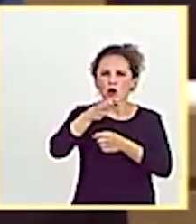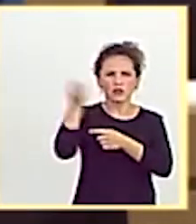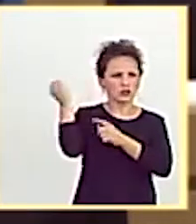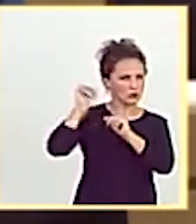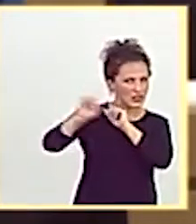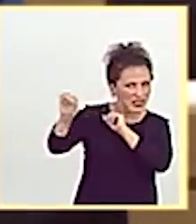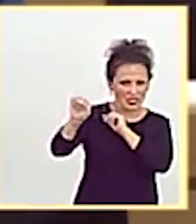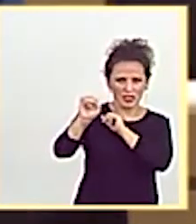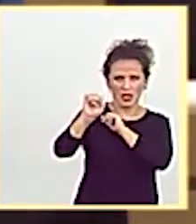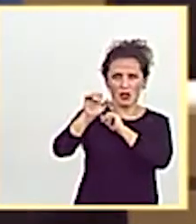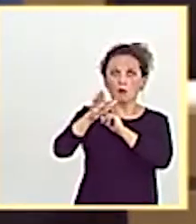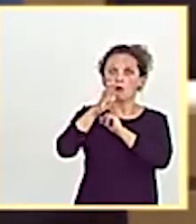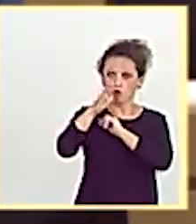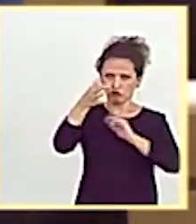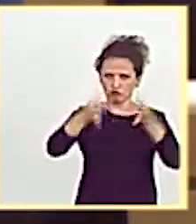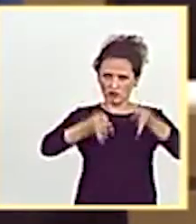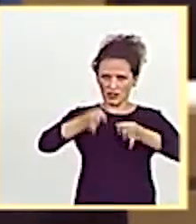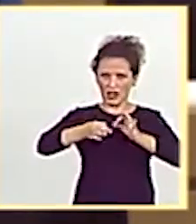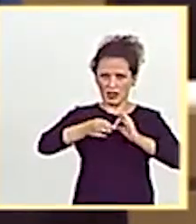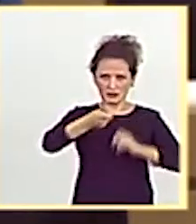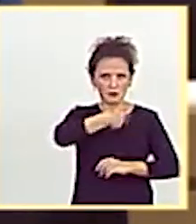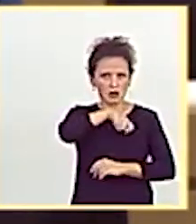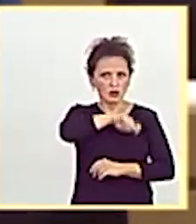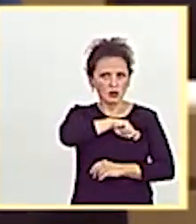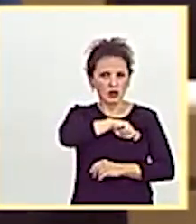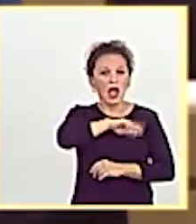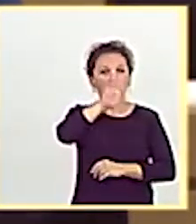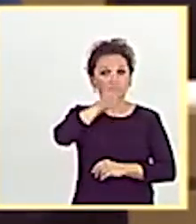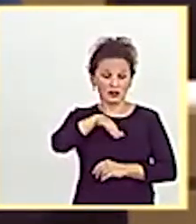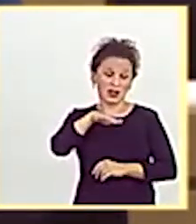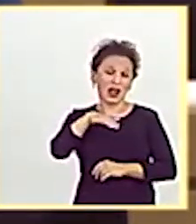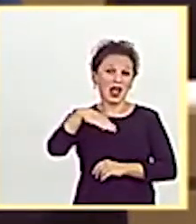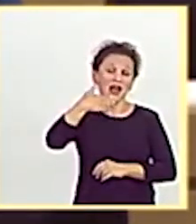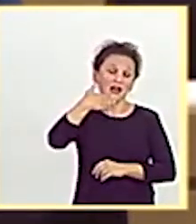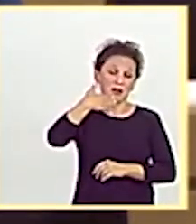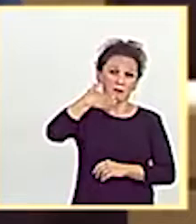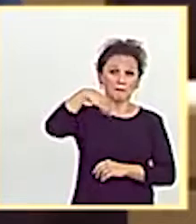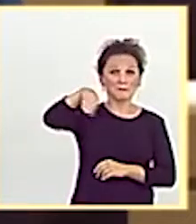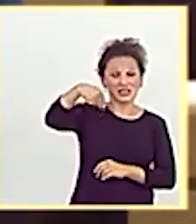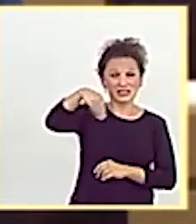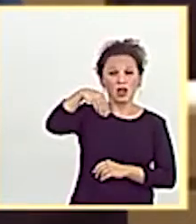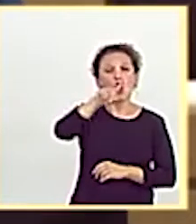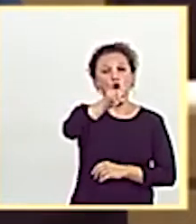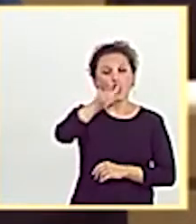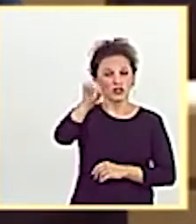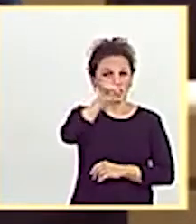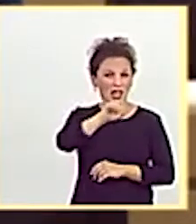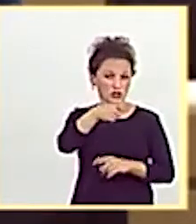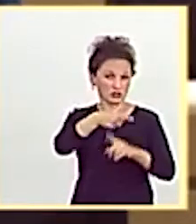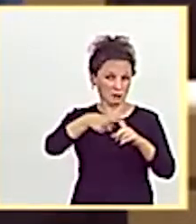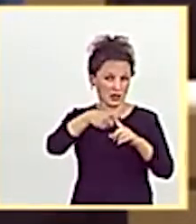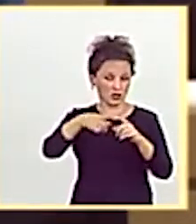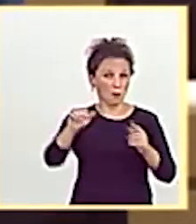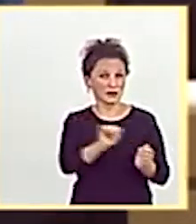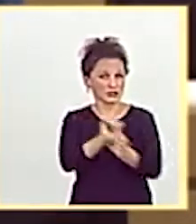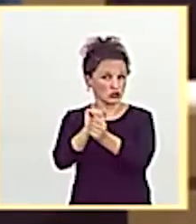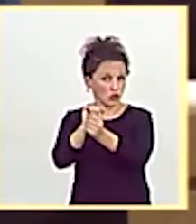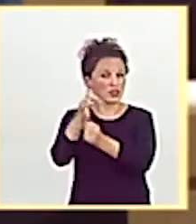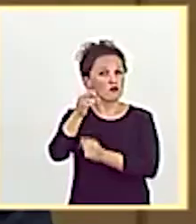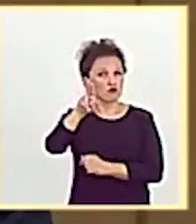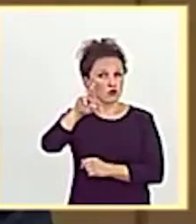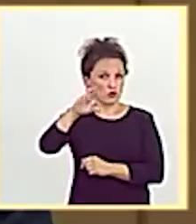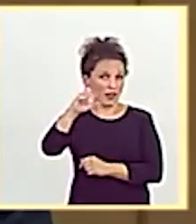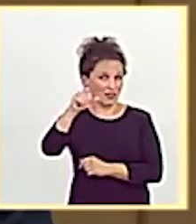justicia española que condenó a la presidenta del Parlamento, Carma Furcadell, a 11 años y medio de prisión? Mire, señor Iglesias,